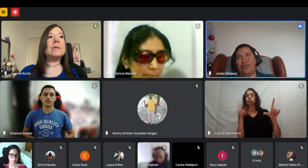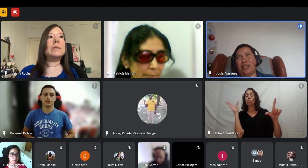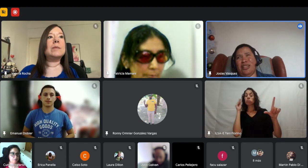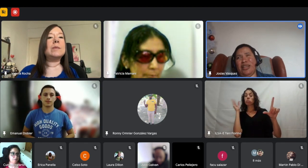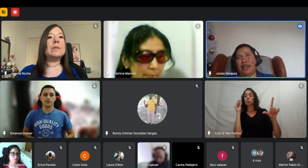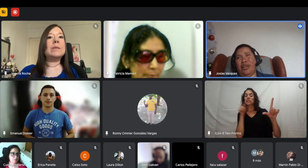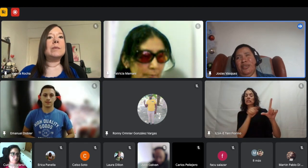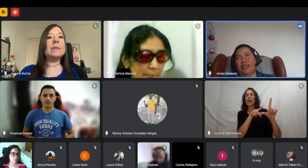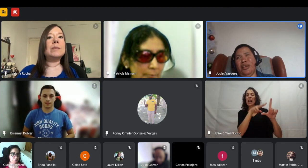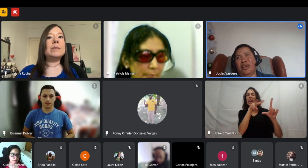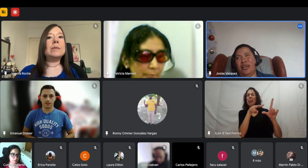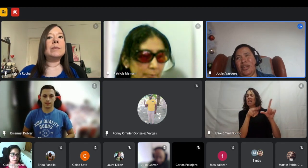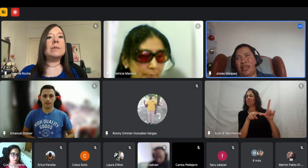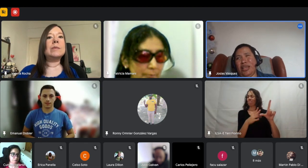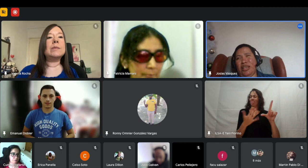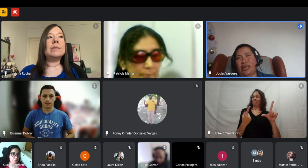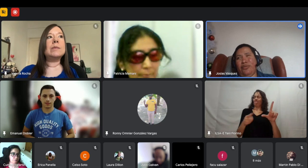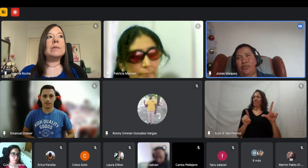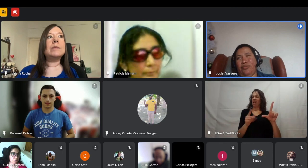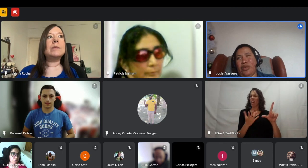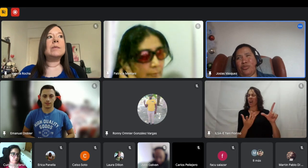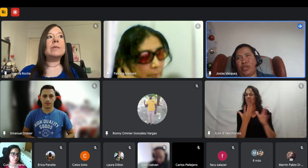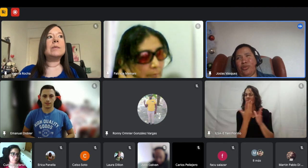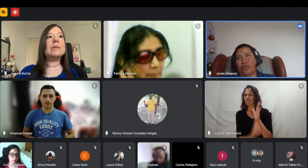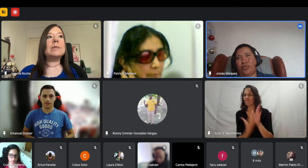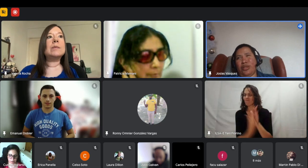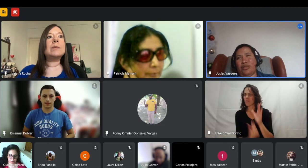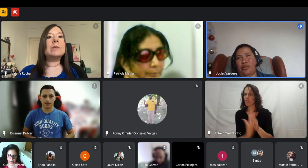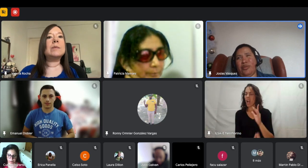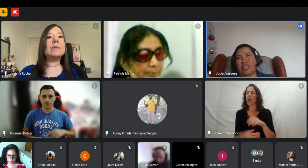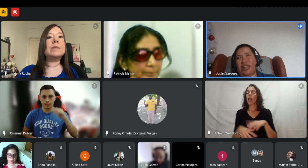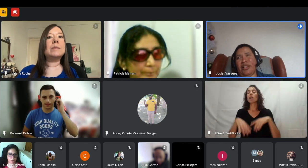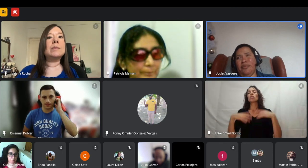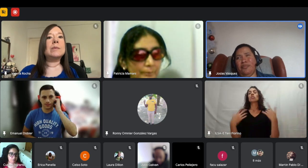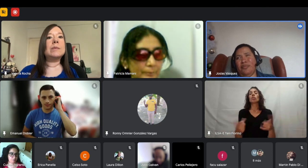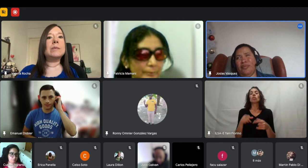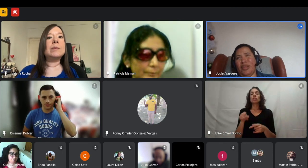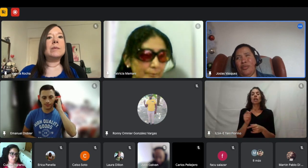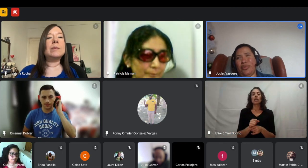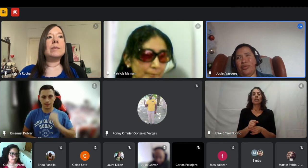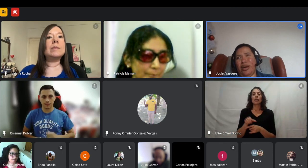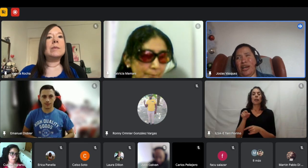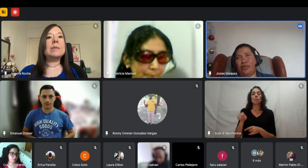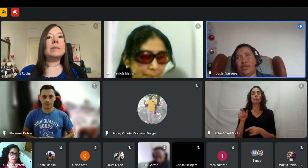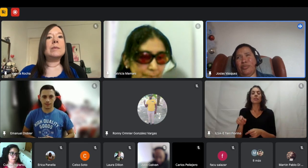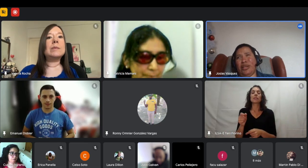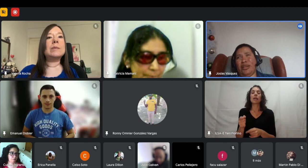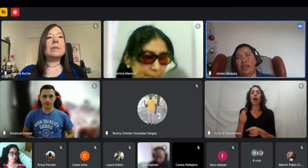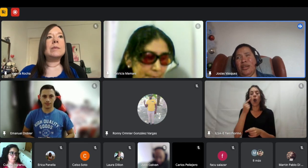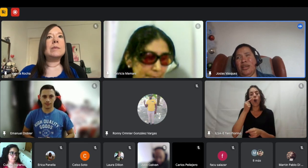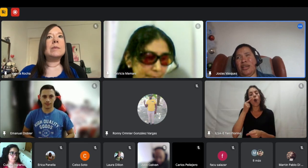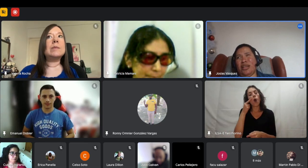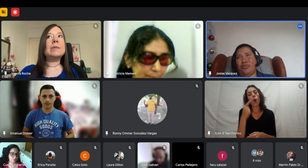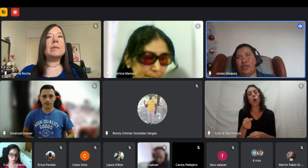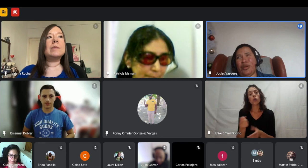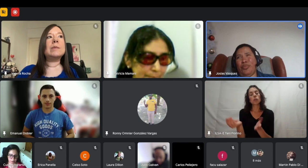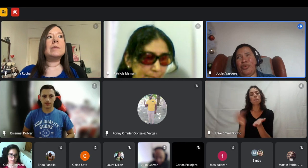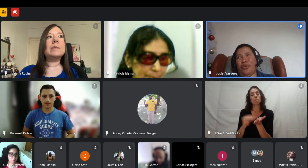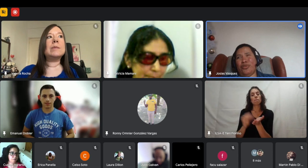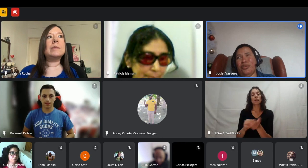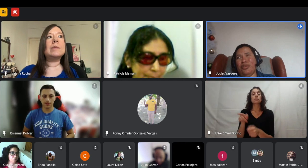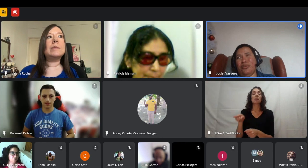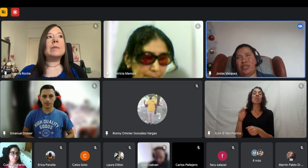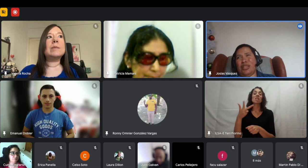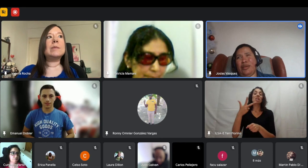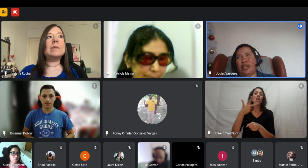bueno la mayoría no las leían bien y pues cuando conozco las WSAG pero acá en Guatemala es un